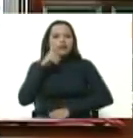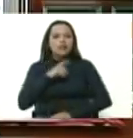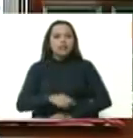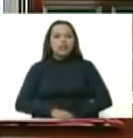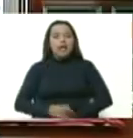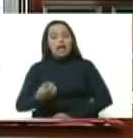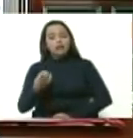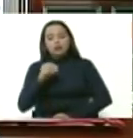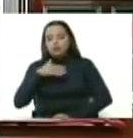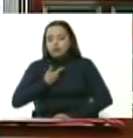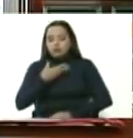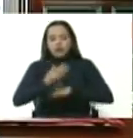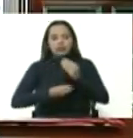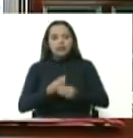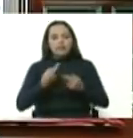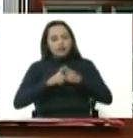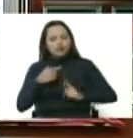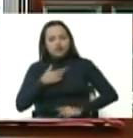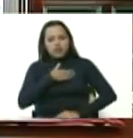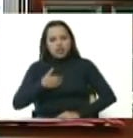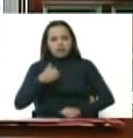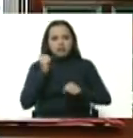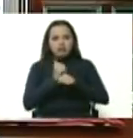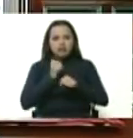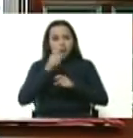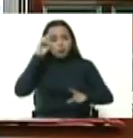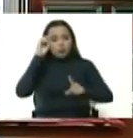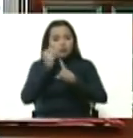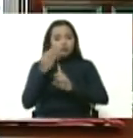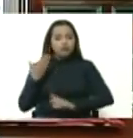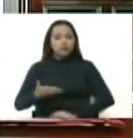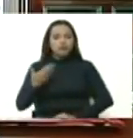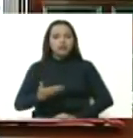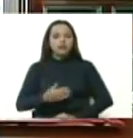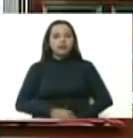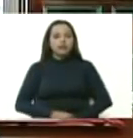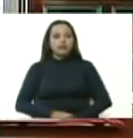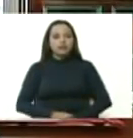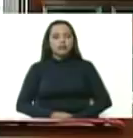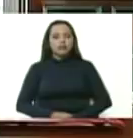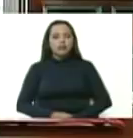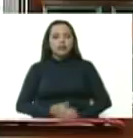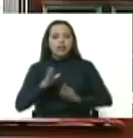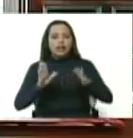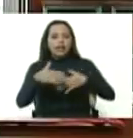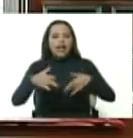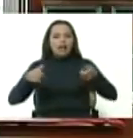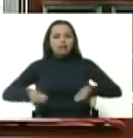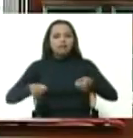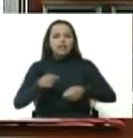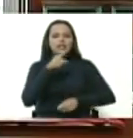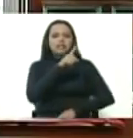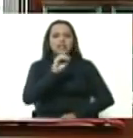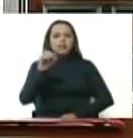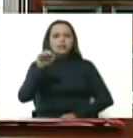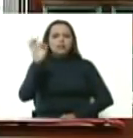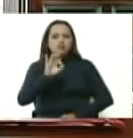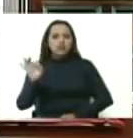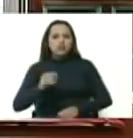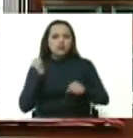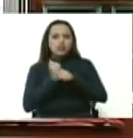cumplir completo. Pero yo quiero cumplir. Fíjense ustedes en la meta. Los CLAP, 100% producción nacional.